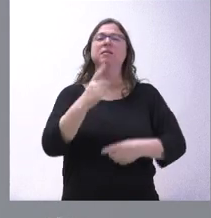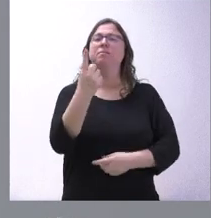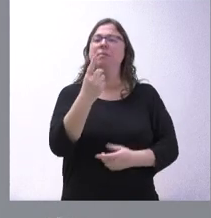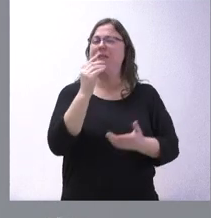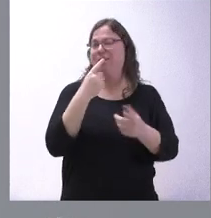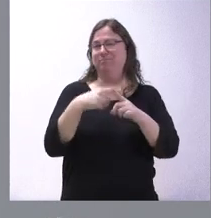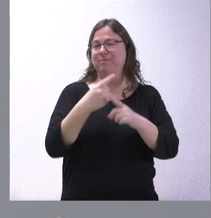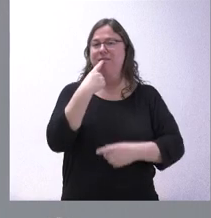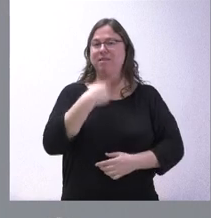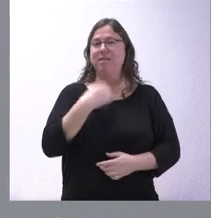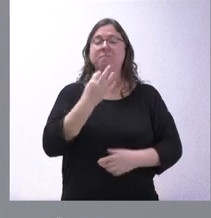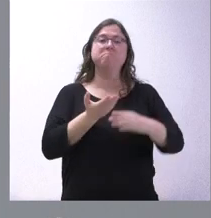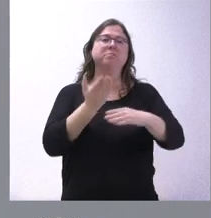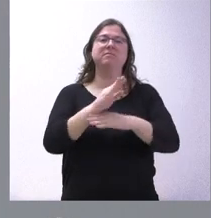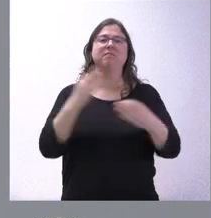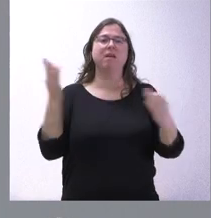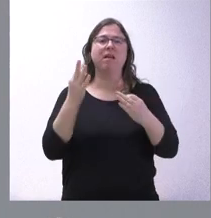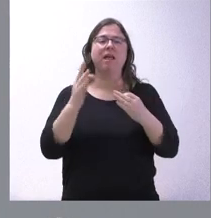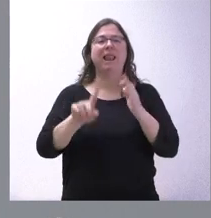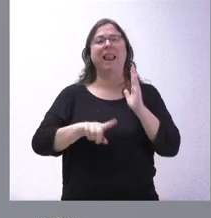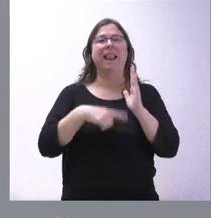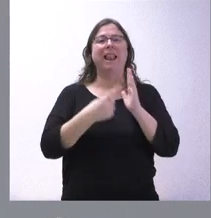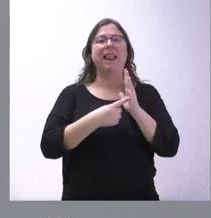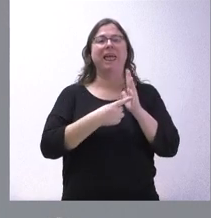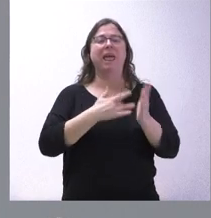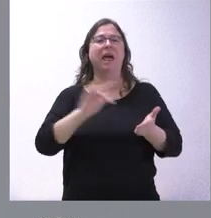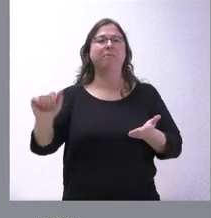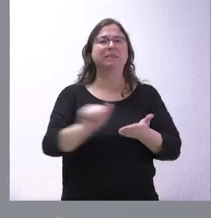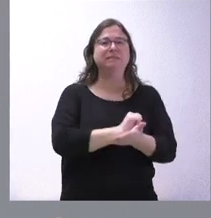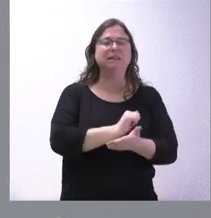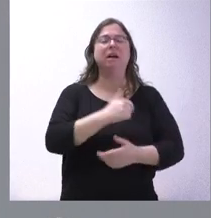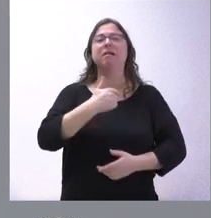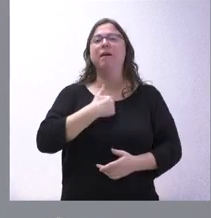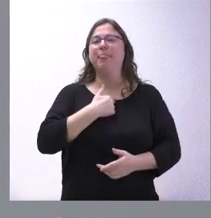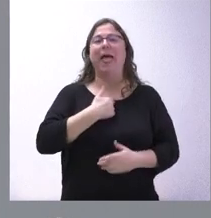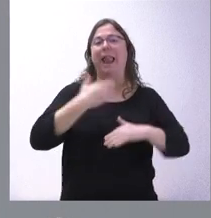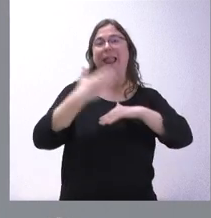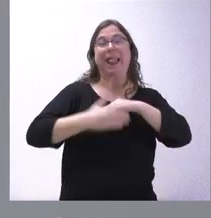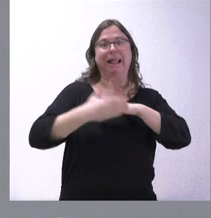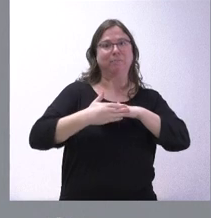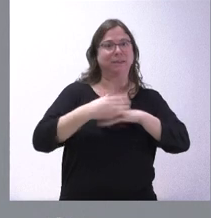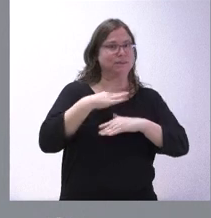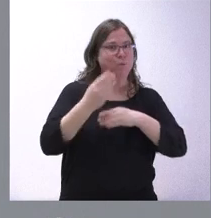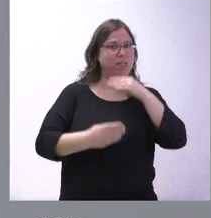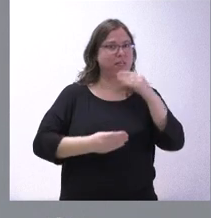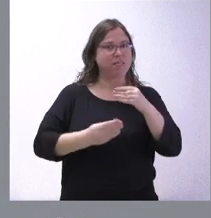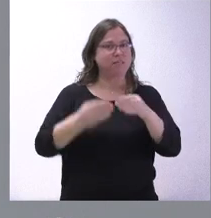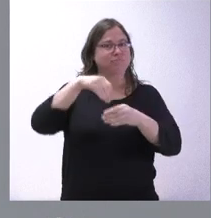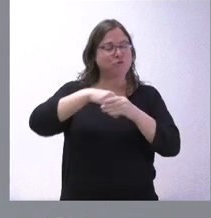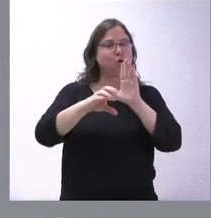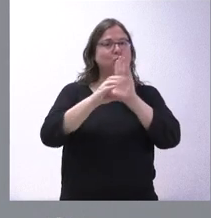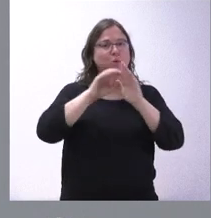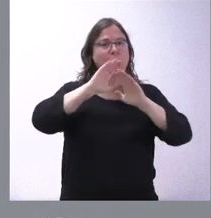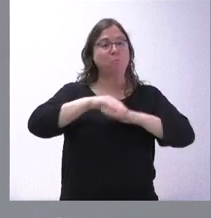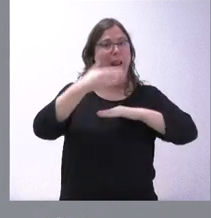es que presentaban una ley de amnistía que era el límite a lo que se podía llegar dentro de lo que era la Constitución